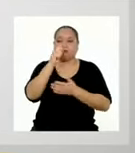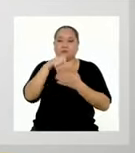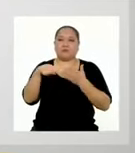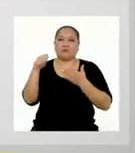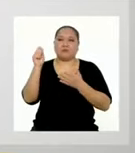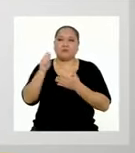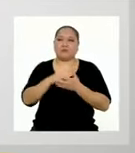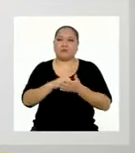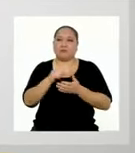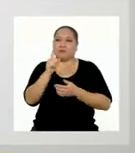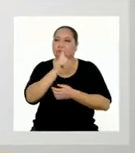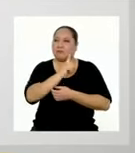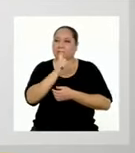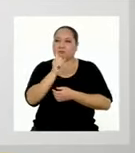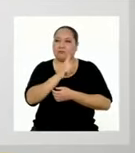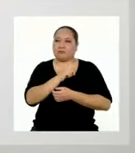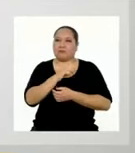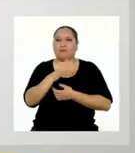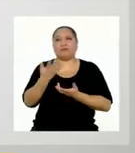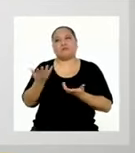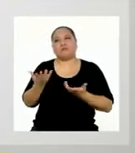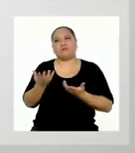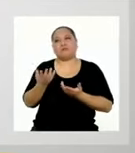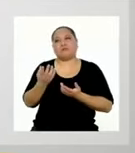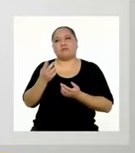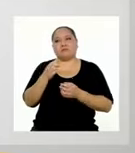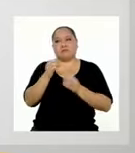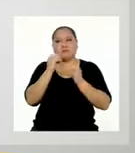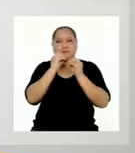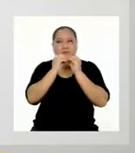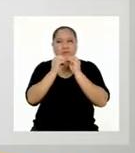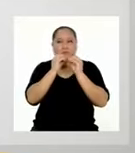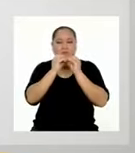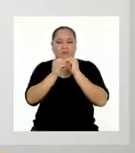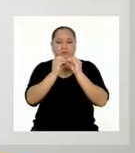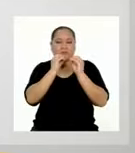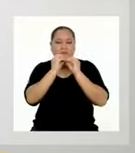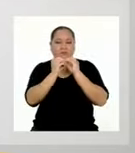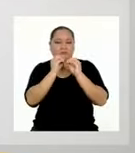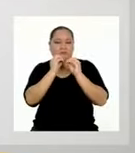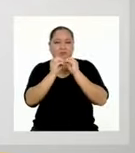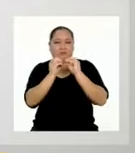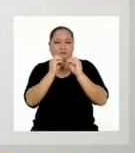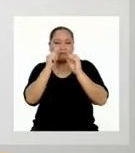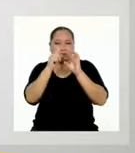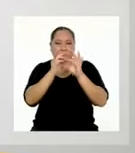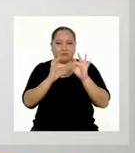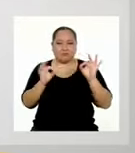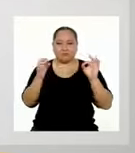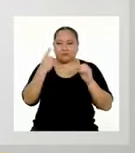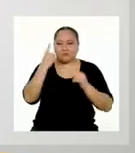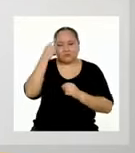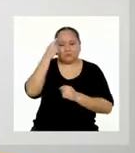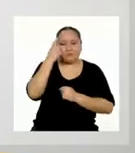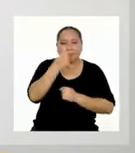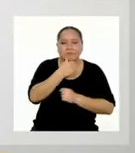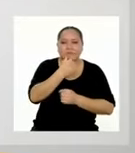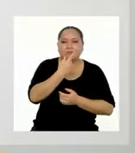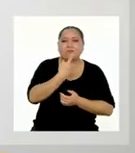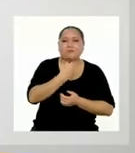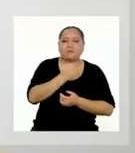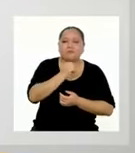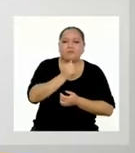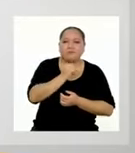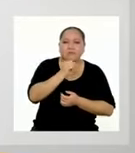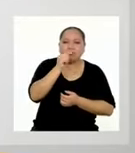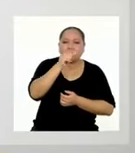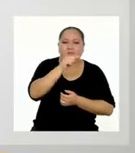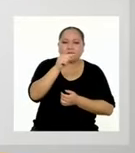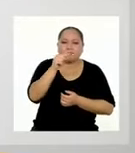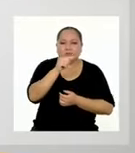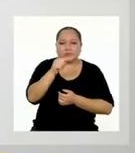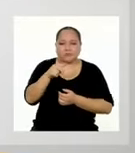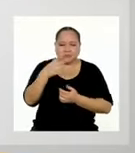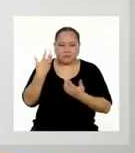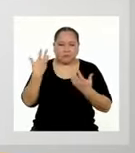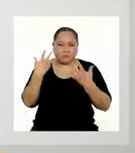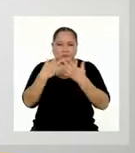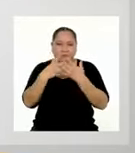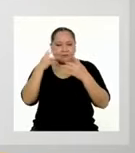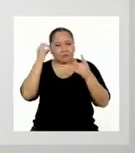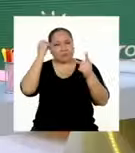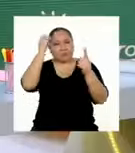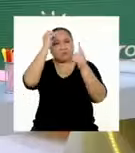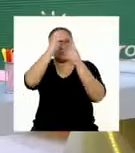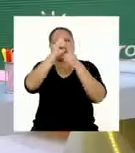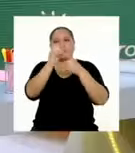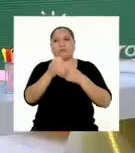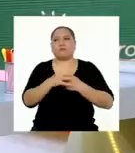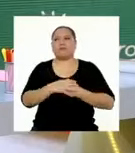márcala. Si la respuesta es no, entonces será súper importante que te preguntes qué faltó en este texto para que cumpla